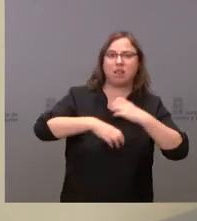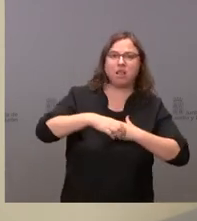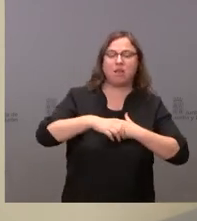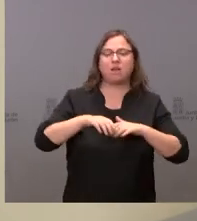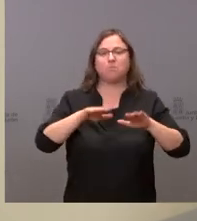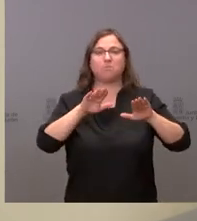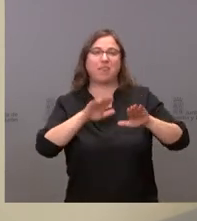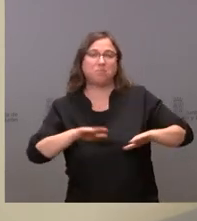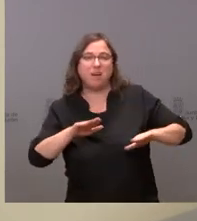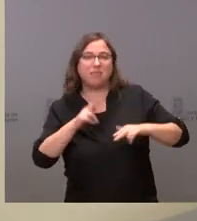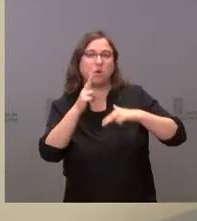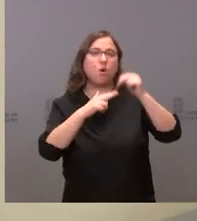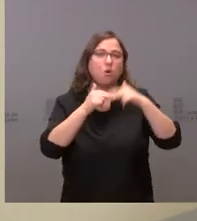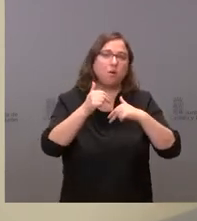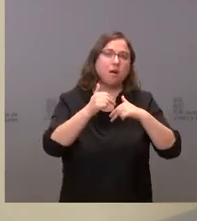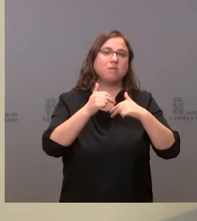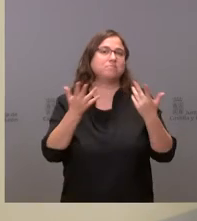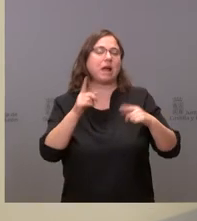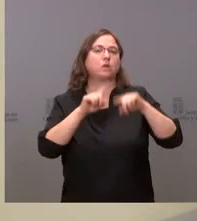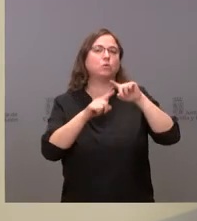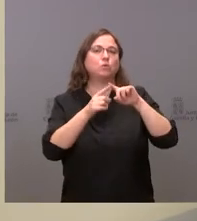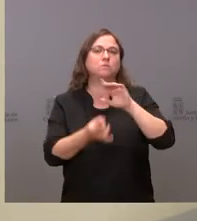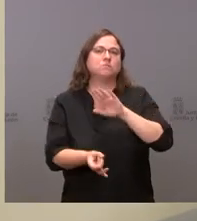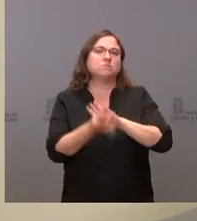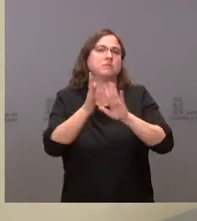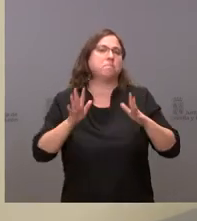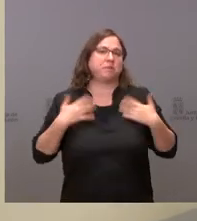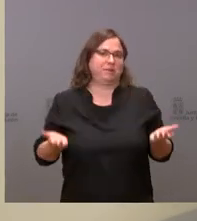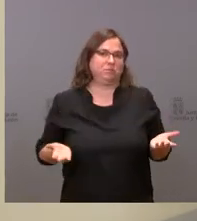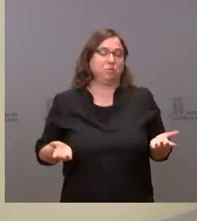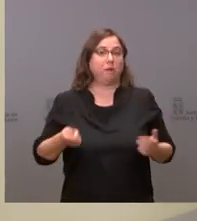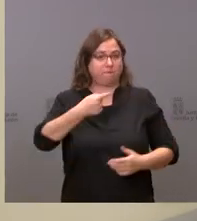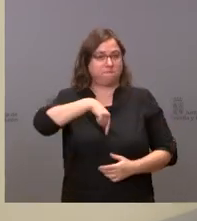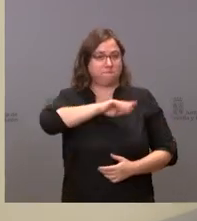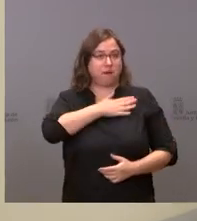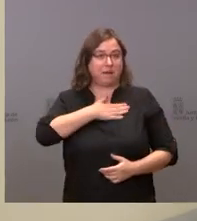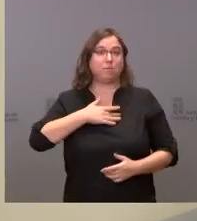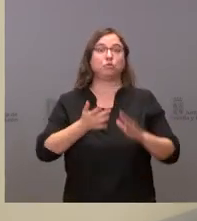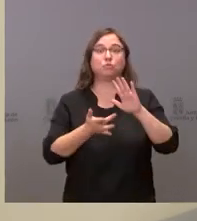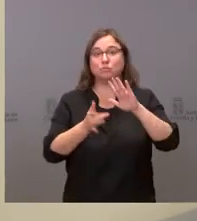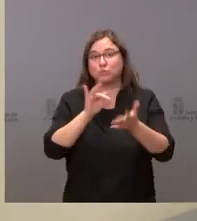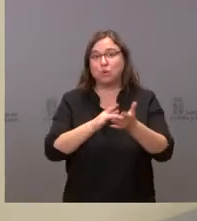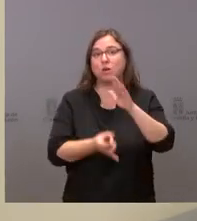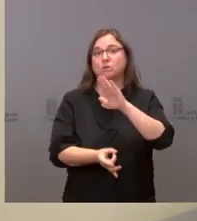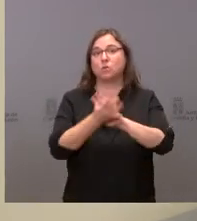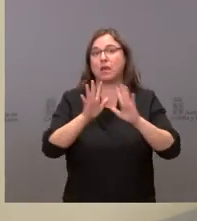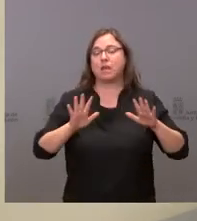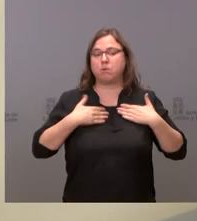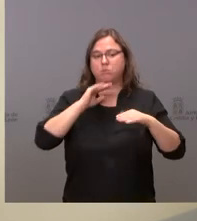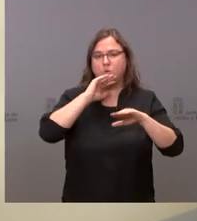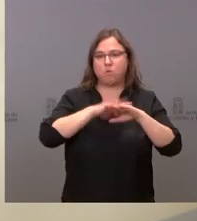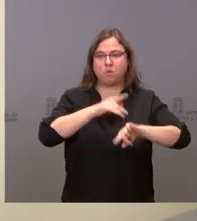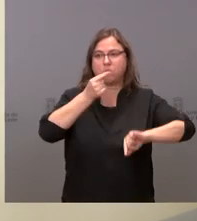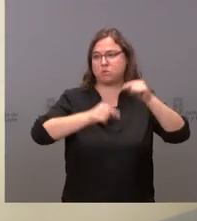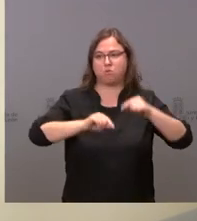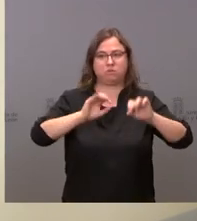obras siempre hay algún imprevisto que puede haber pero nuestra intención es solventar los imprevistos y ejecutar el presupuesto como estaba